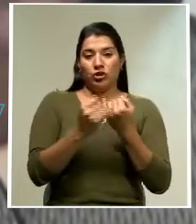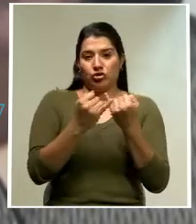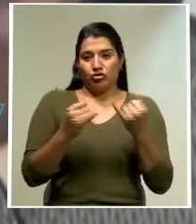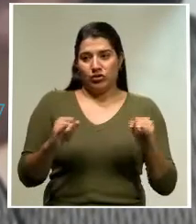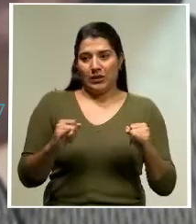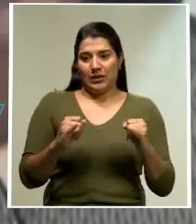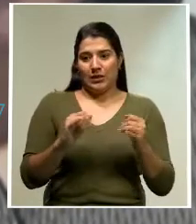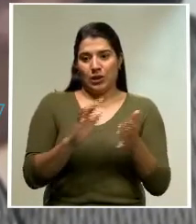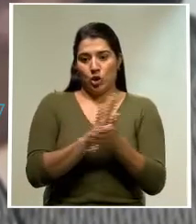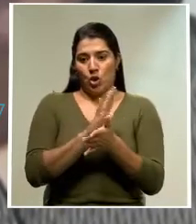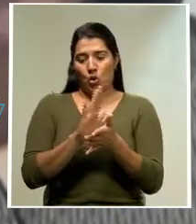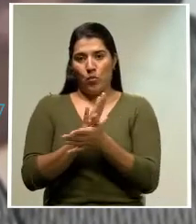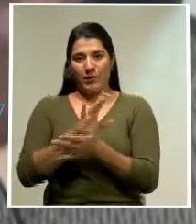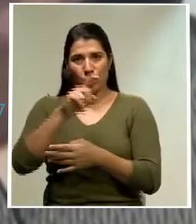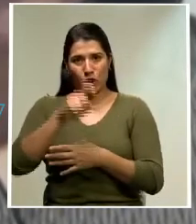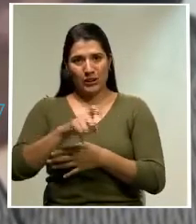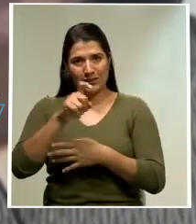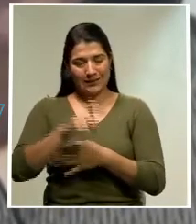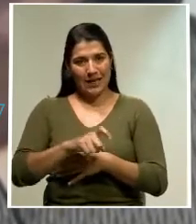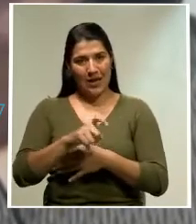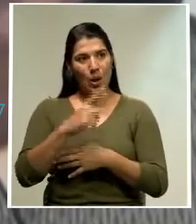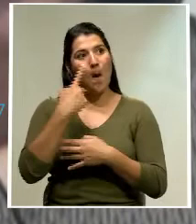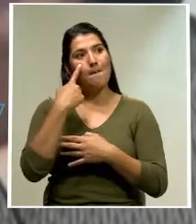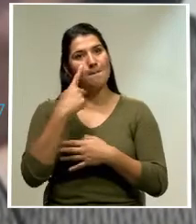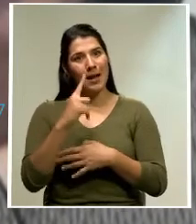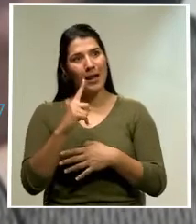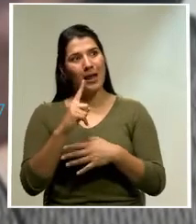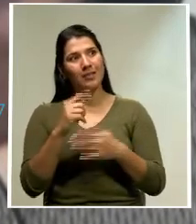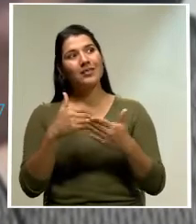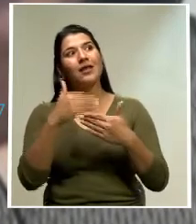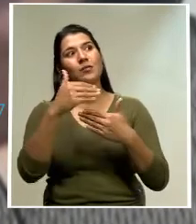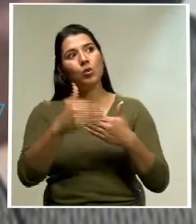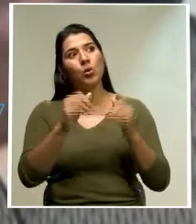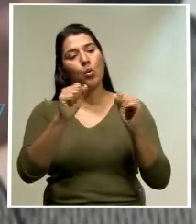para ser luego trasladado a la práctica?